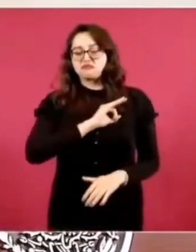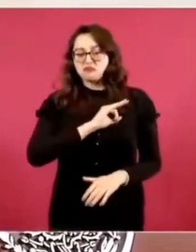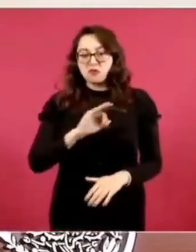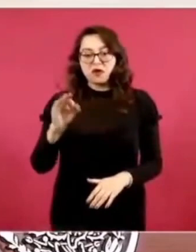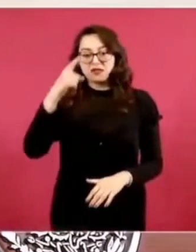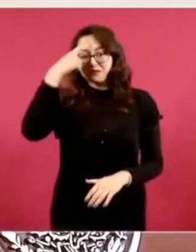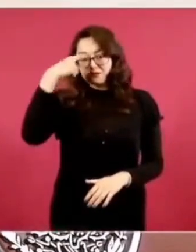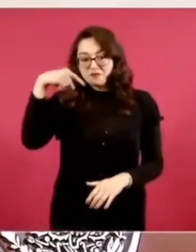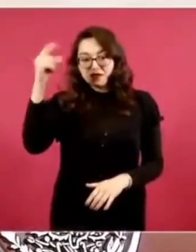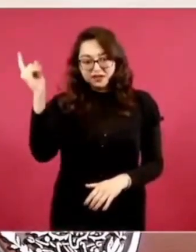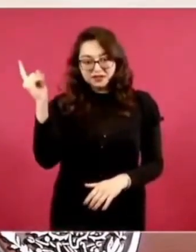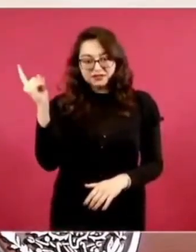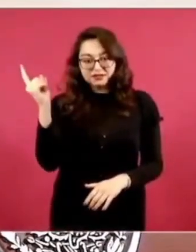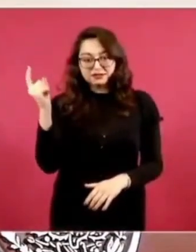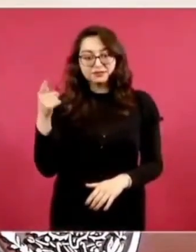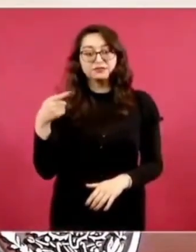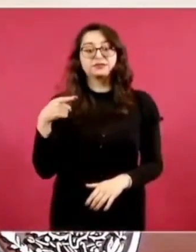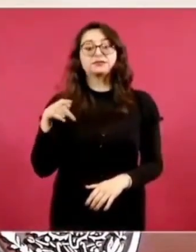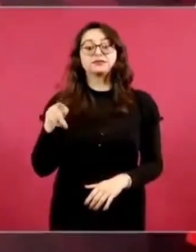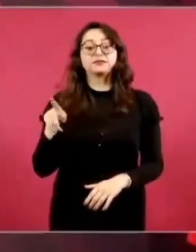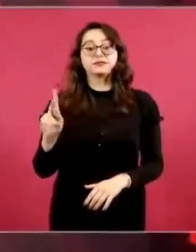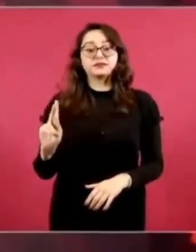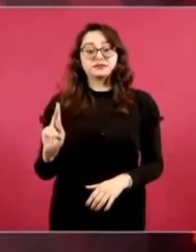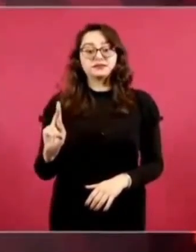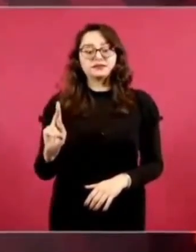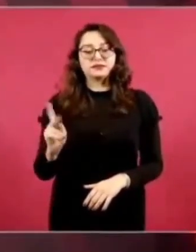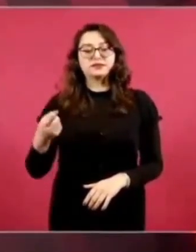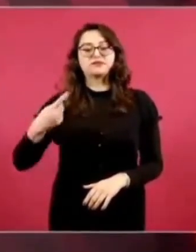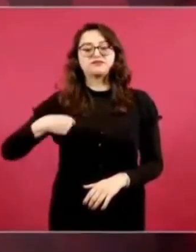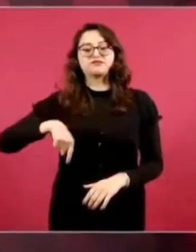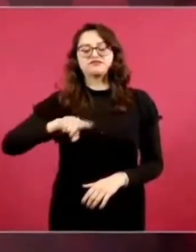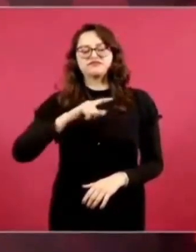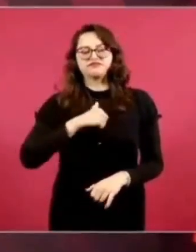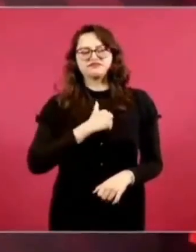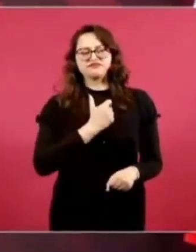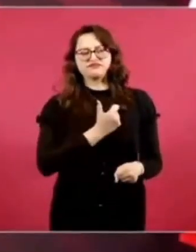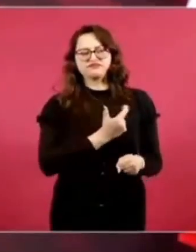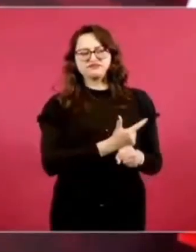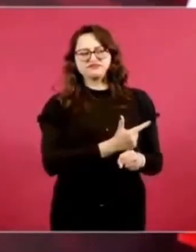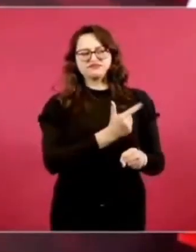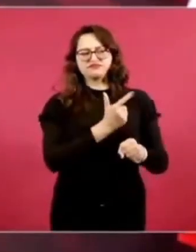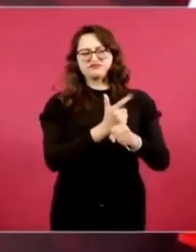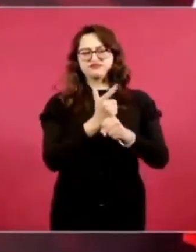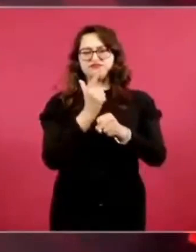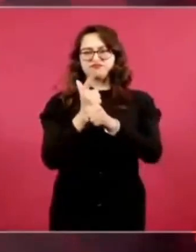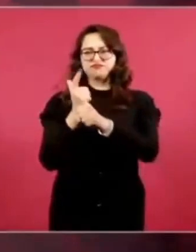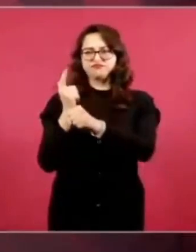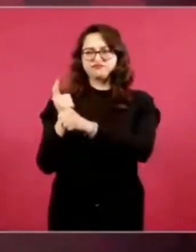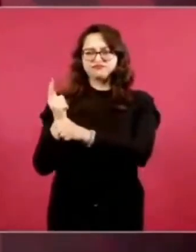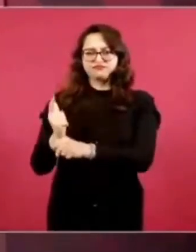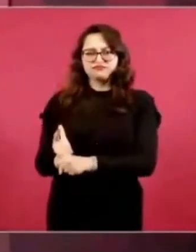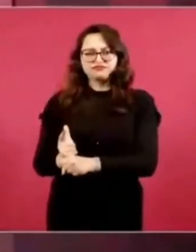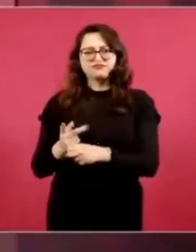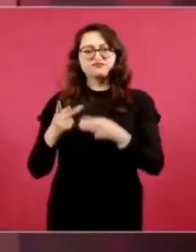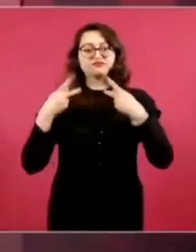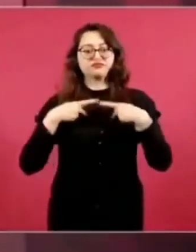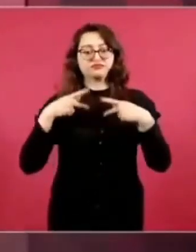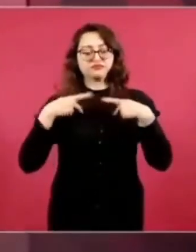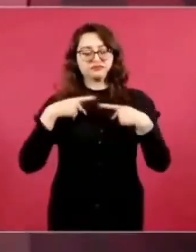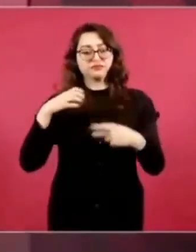Pero nos dimos cuenta de que llegaban adultos mayores